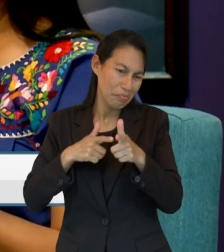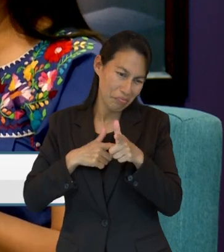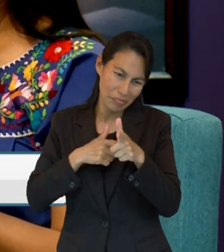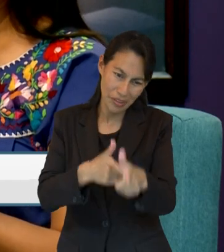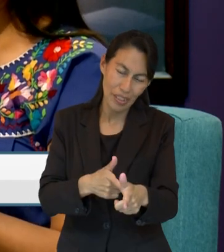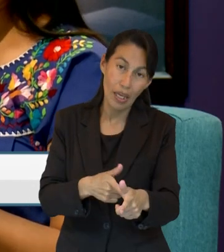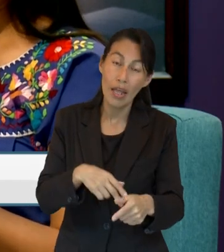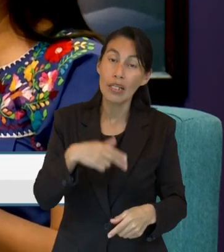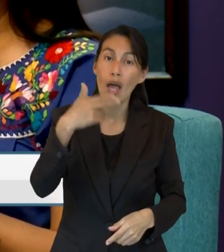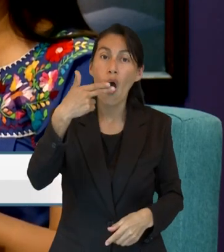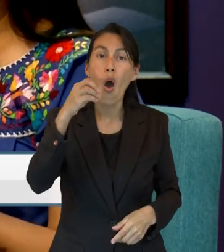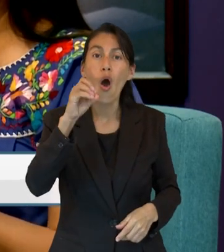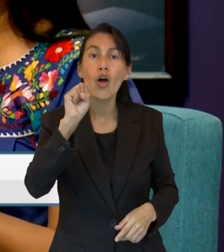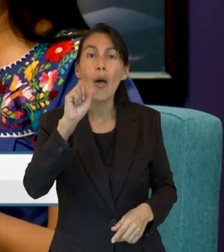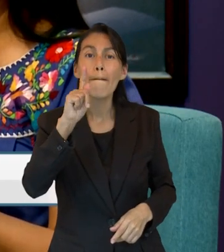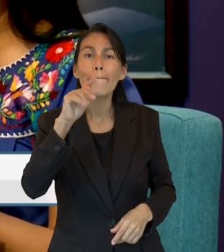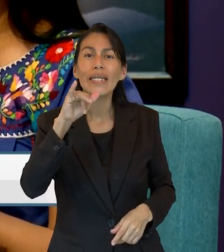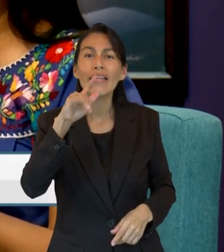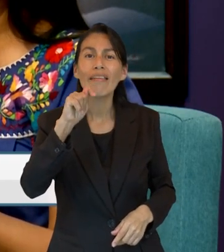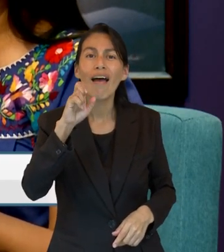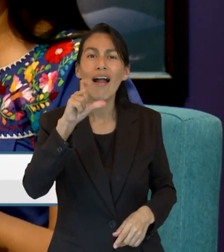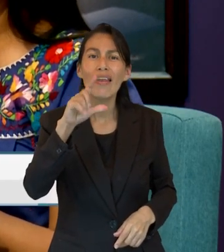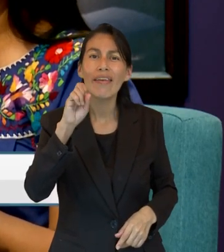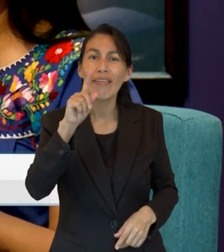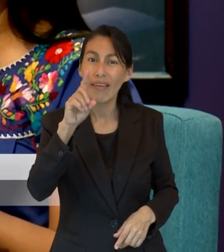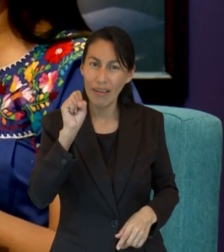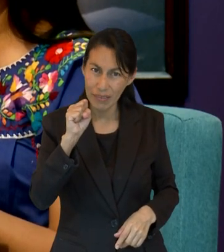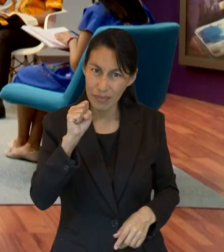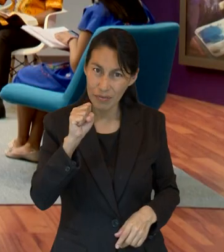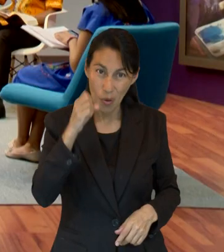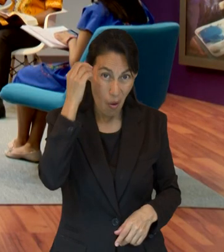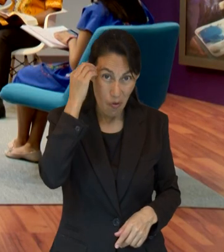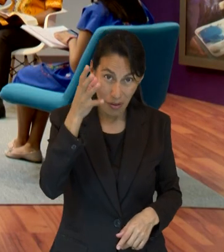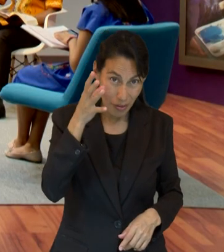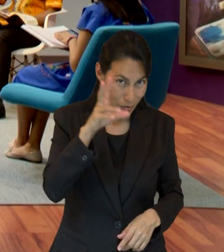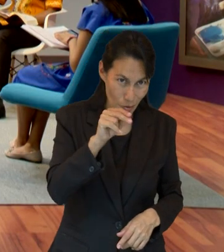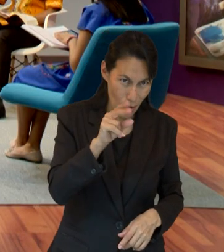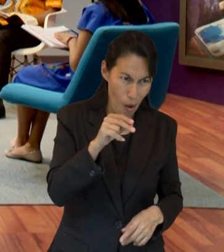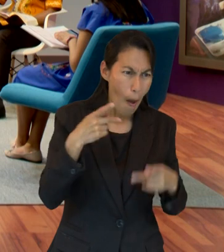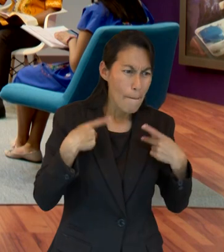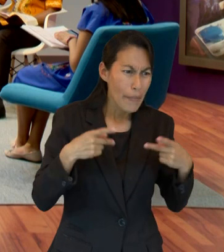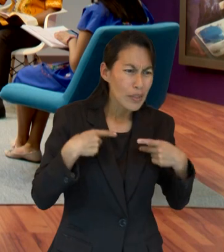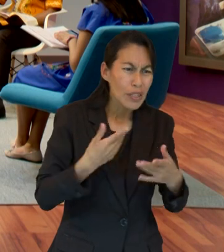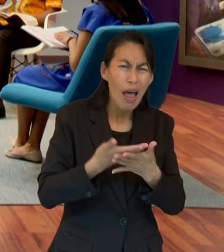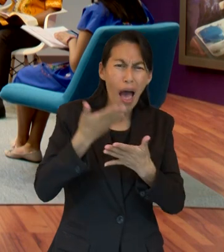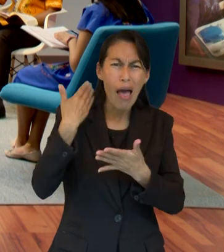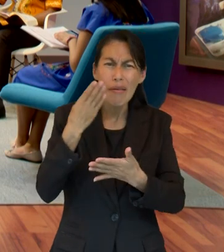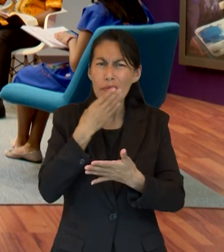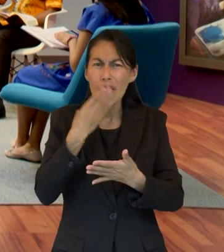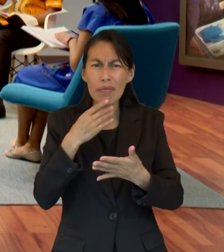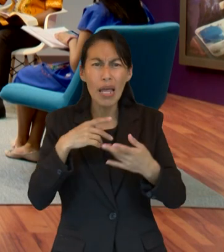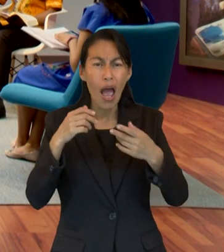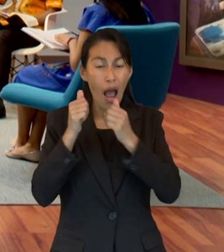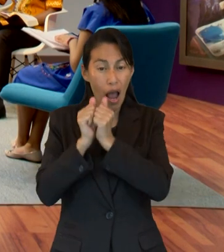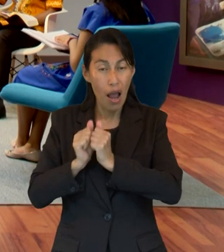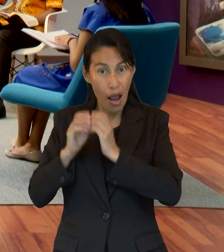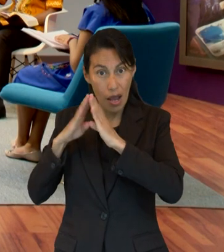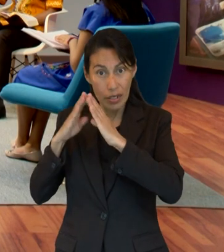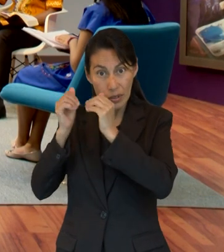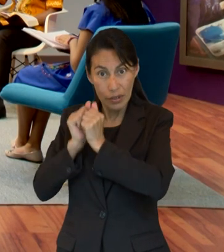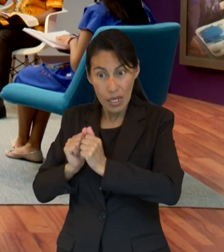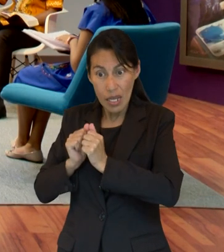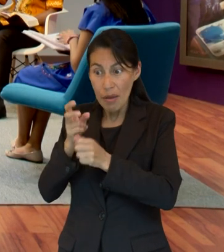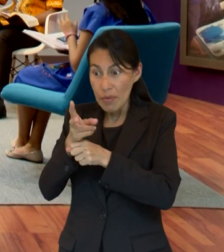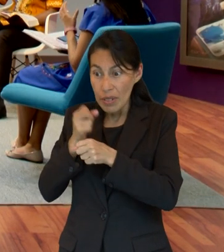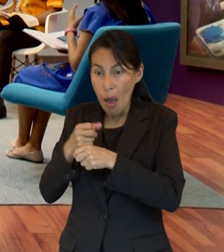fraternal y en el 2 dice no olvidéis de la hospitalidad porque porque por ella algunos sin saberlo hospedaron a iglesia y